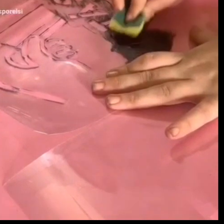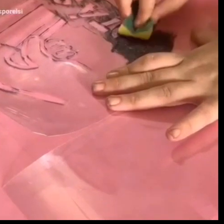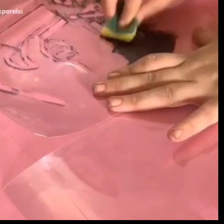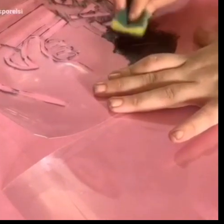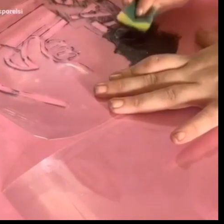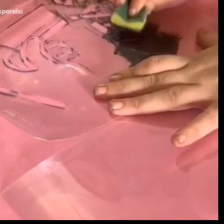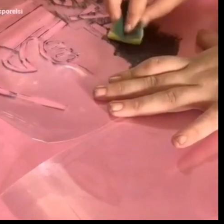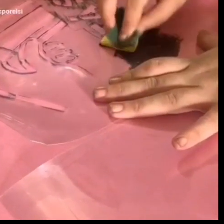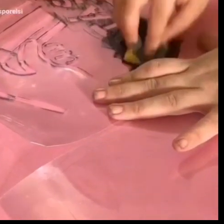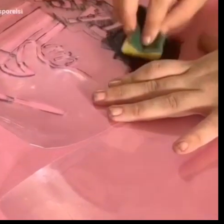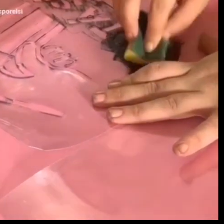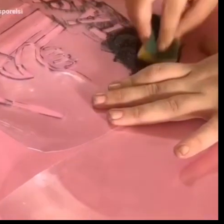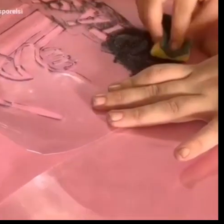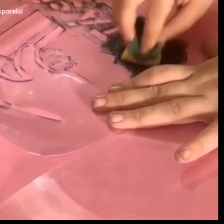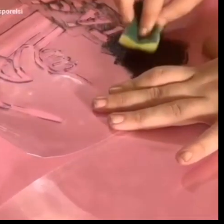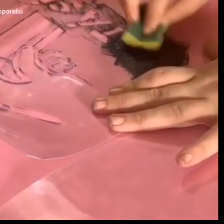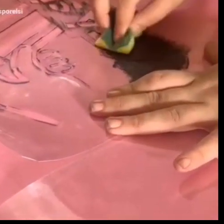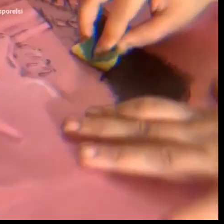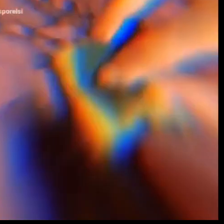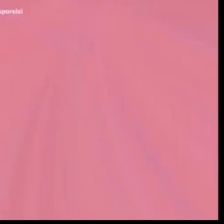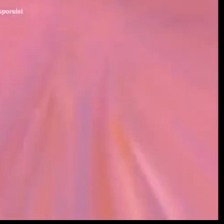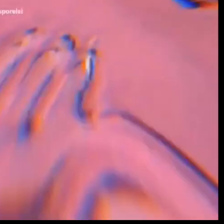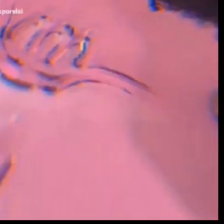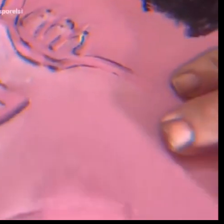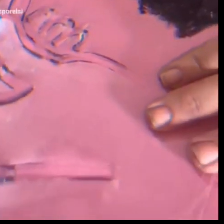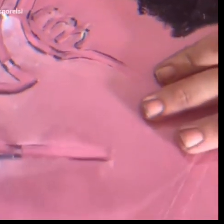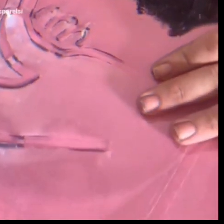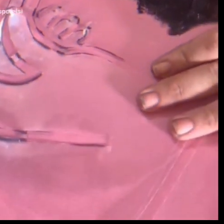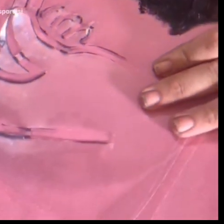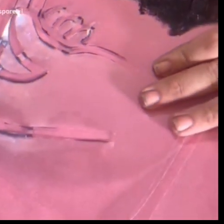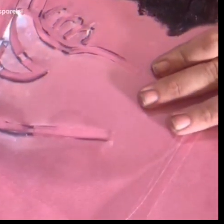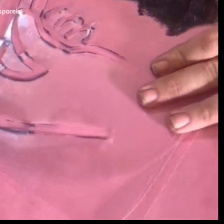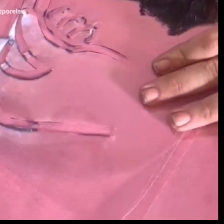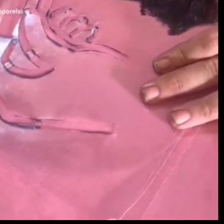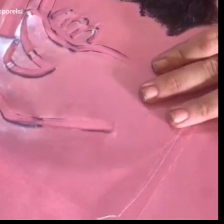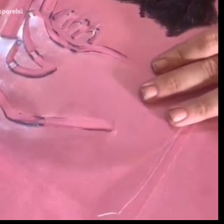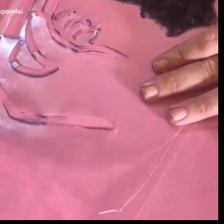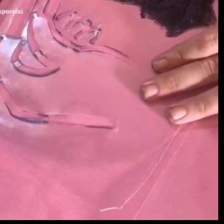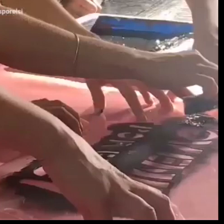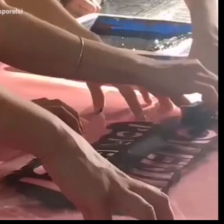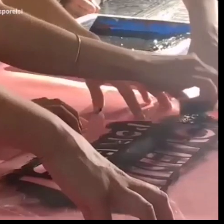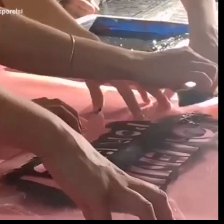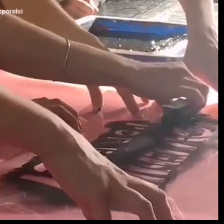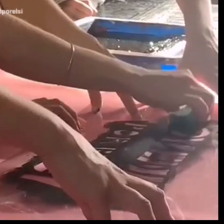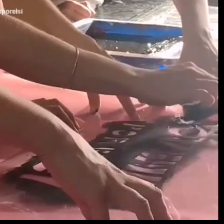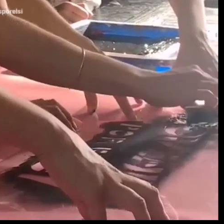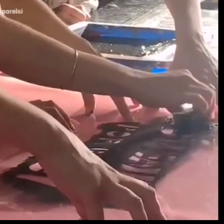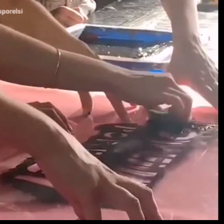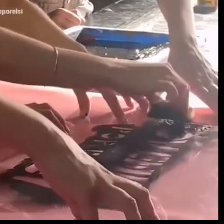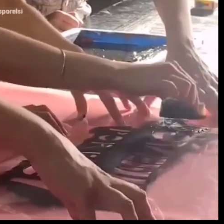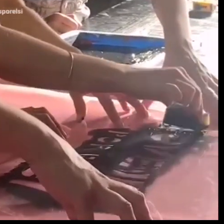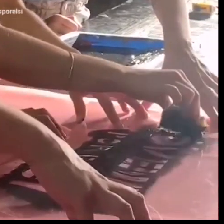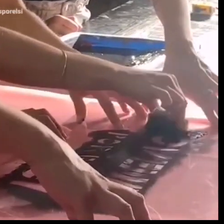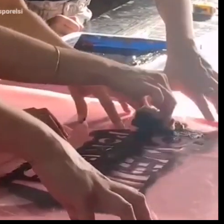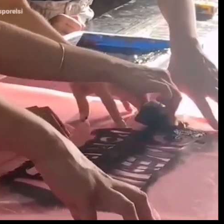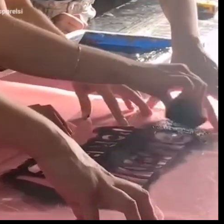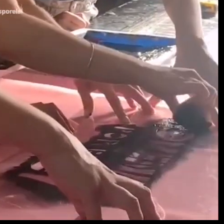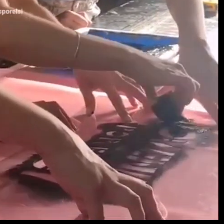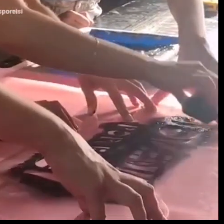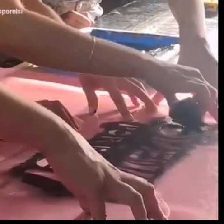Nuestras libertades, vamos a defenderlas, no son negociables. Son el resultado de tantas y tantas luchas sociales.